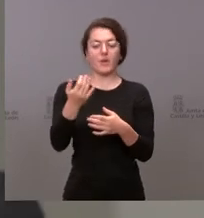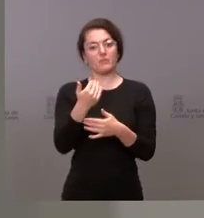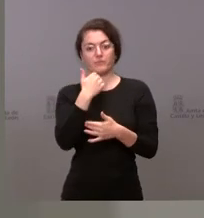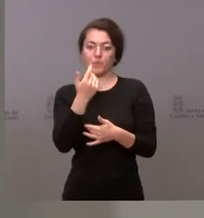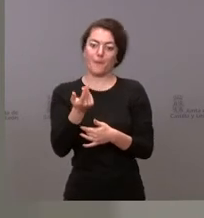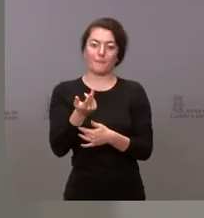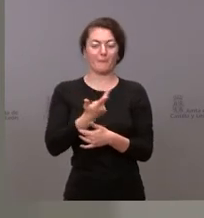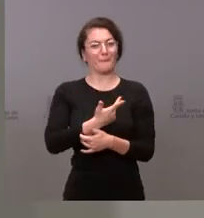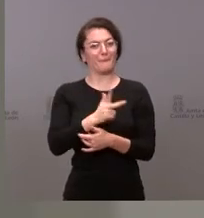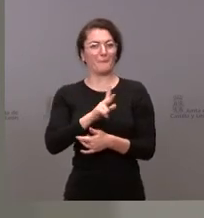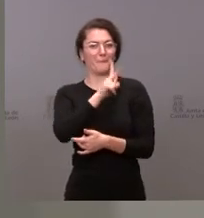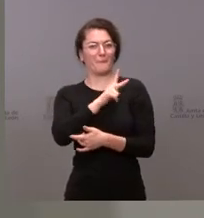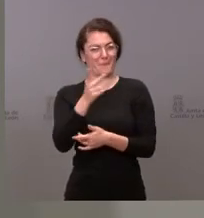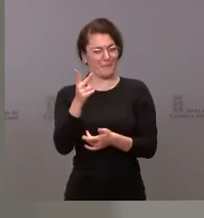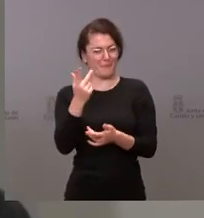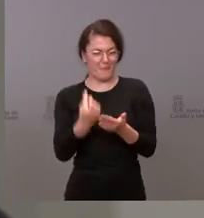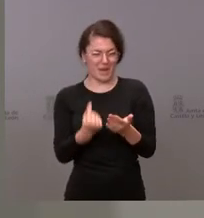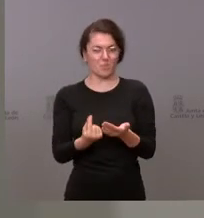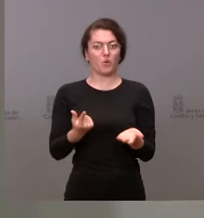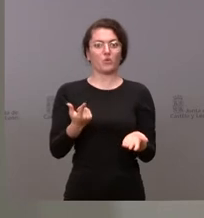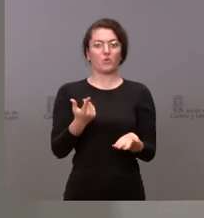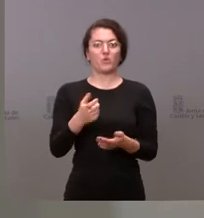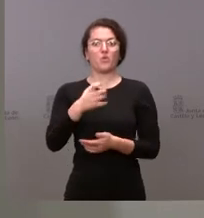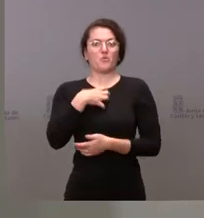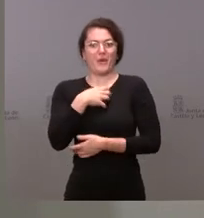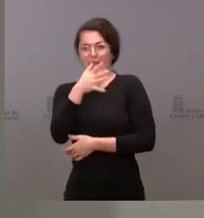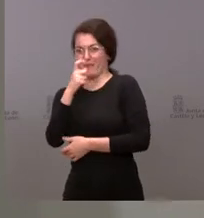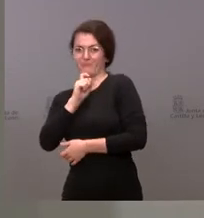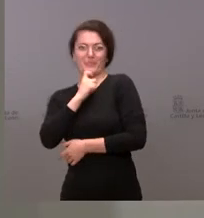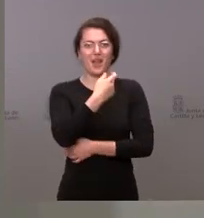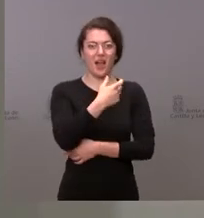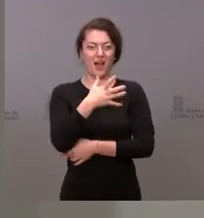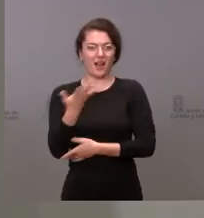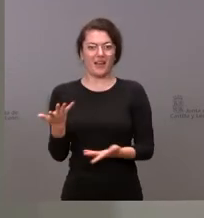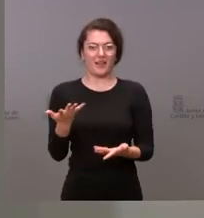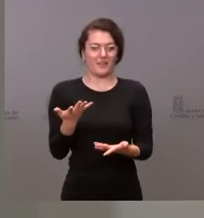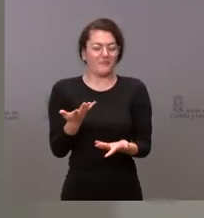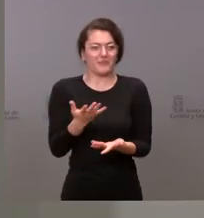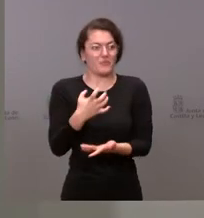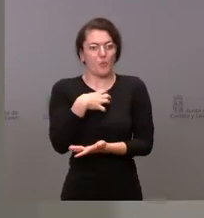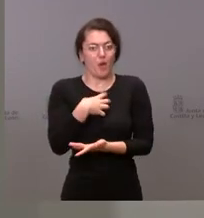no puede amenazar a un presidente puede denunciar lo que quiera en el juzgado pero no puede amenazar